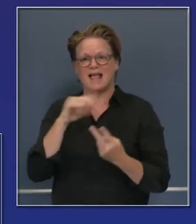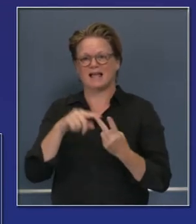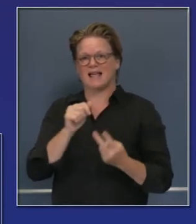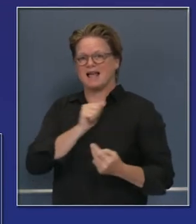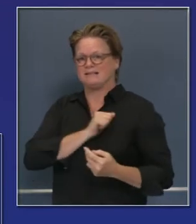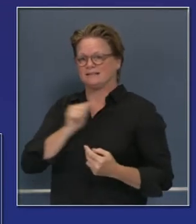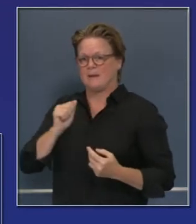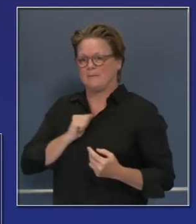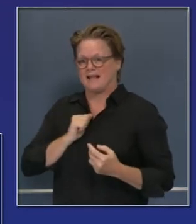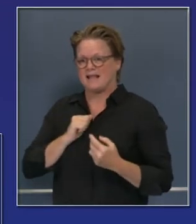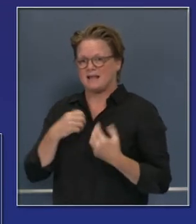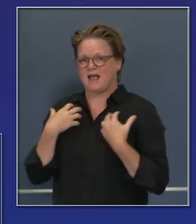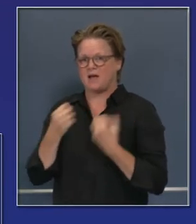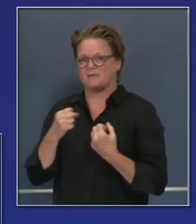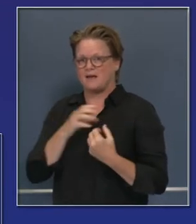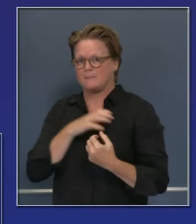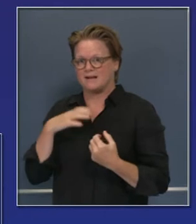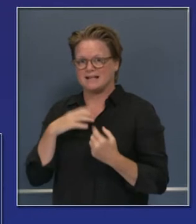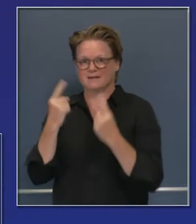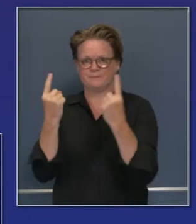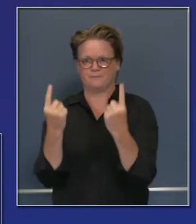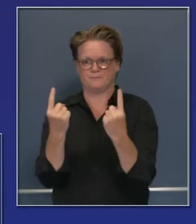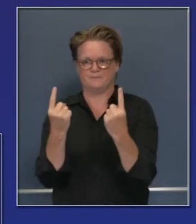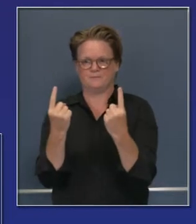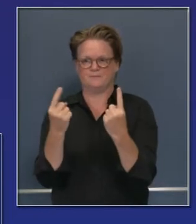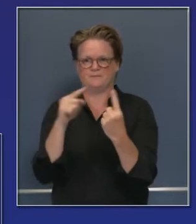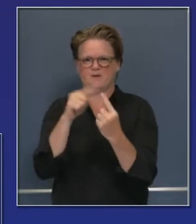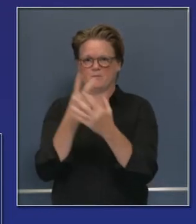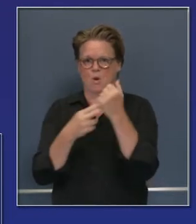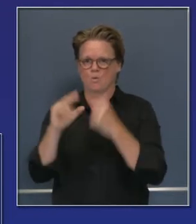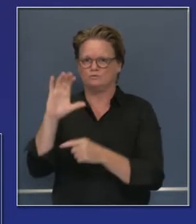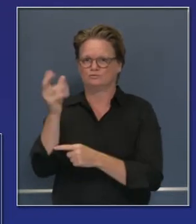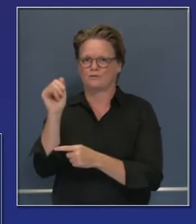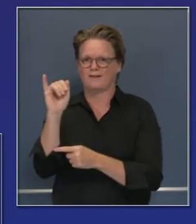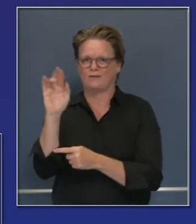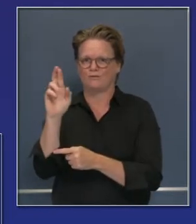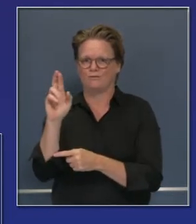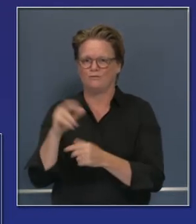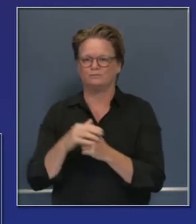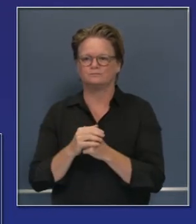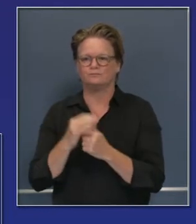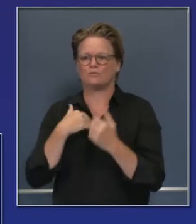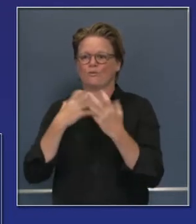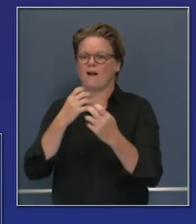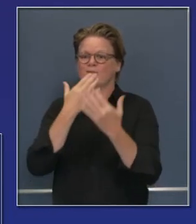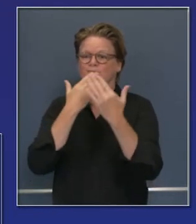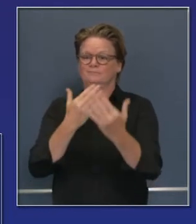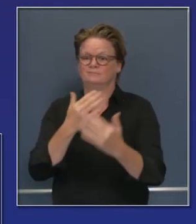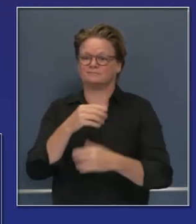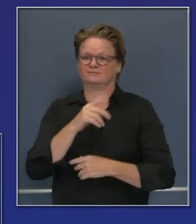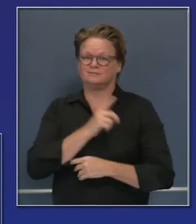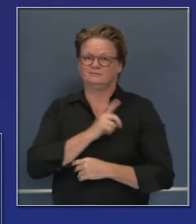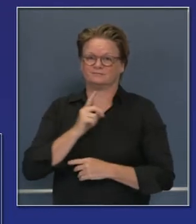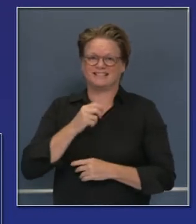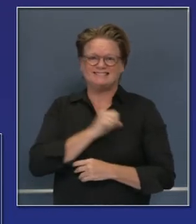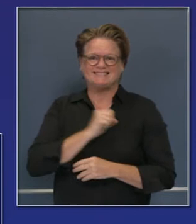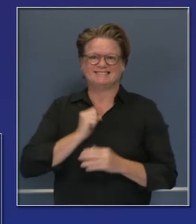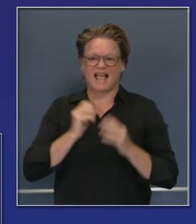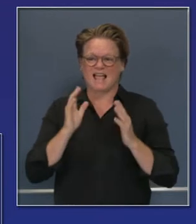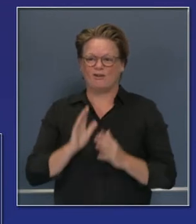Y quiero personalmente expresar mi apreciación al doctor Pan, al senador Pan, y